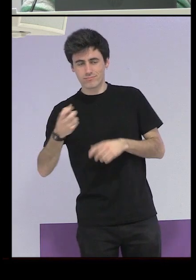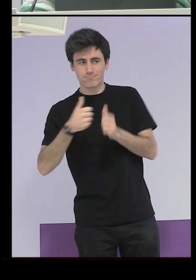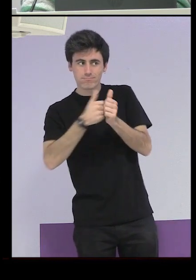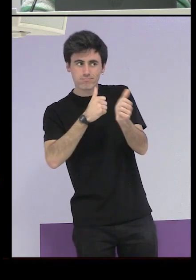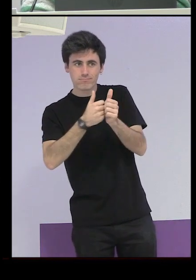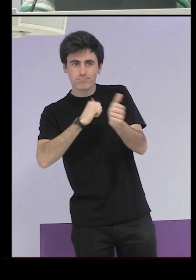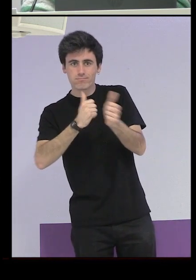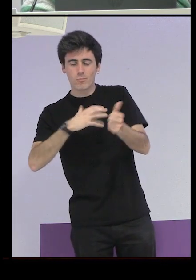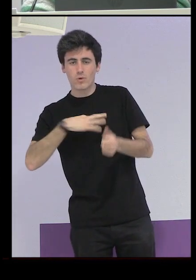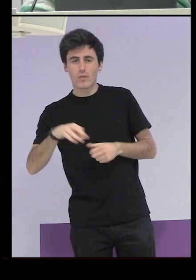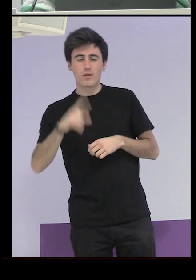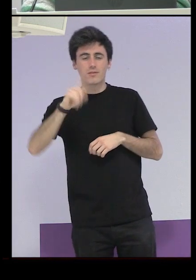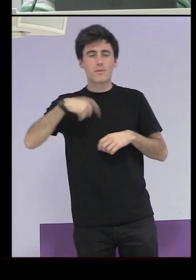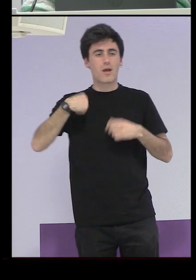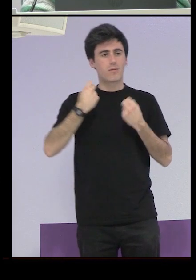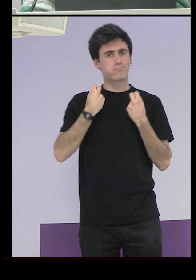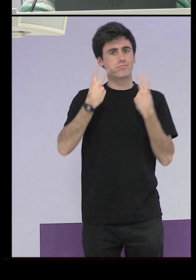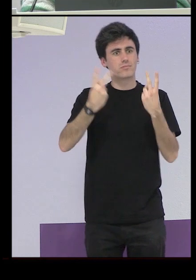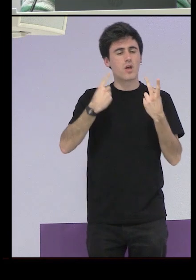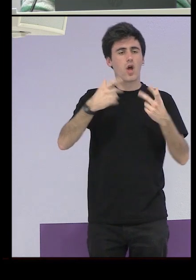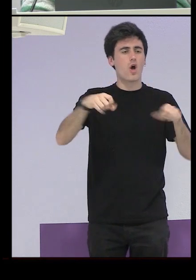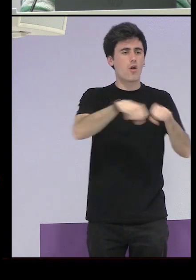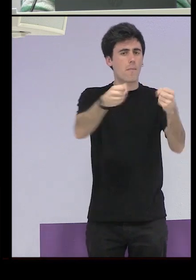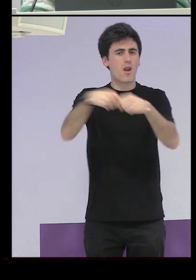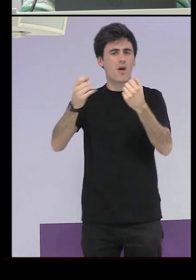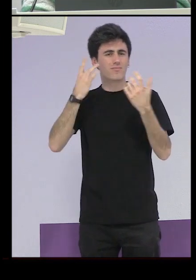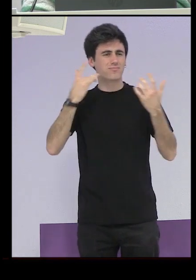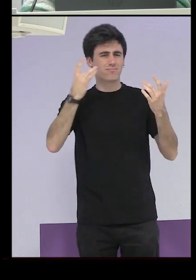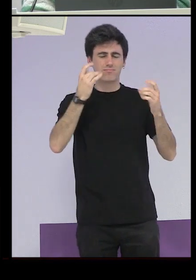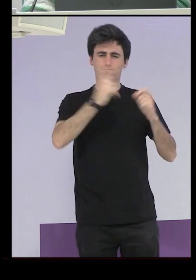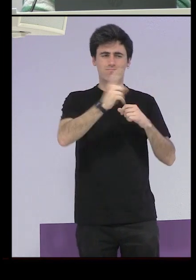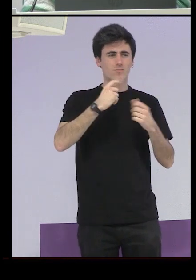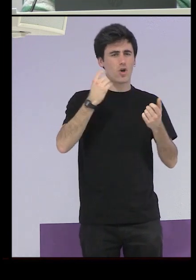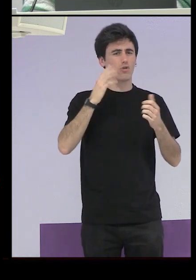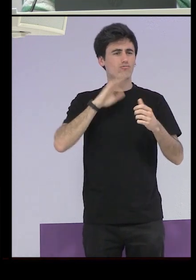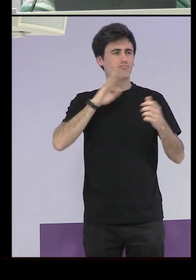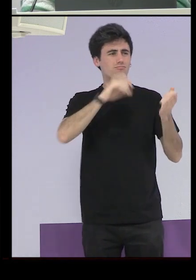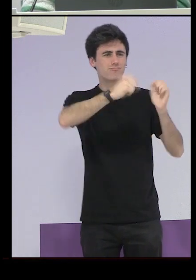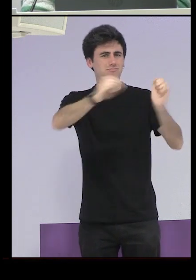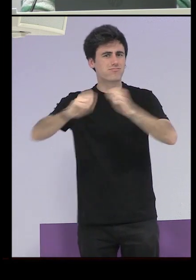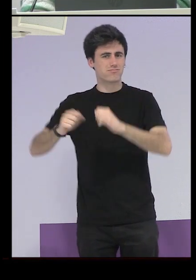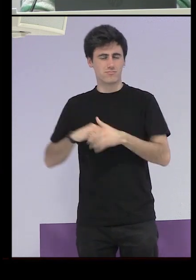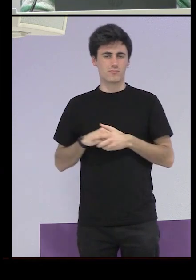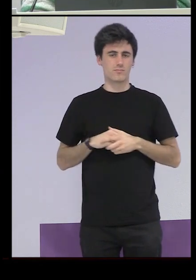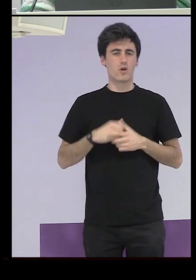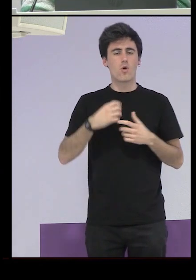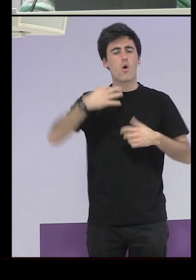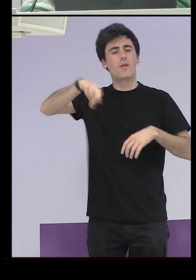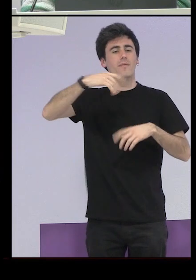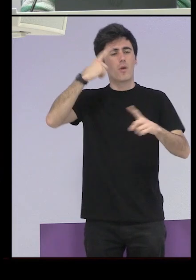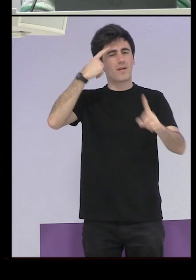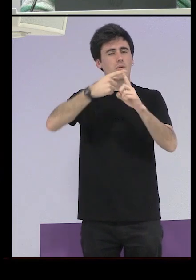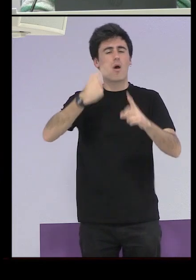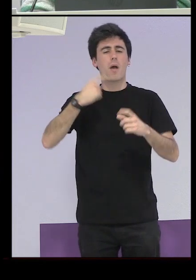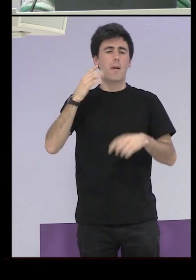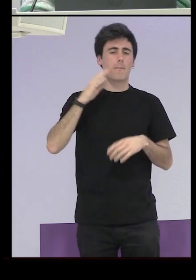de crítica y atrevidas moralmente rompe y ensucia cosas y lugares con el solo objeto de molestar esta